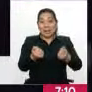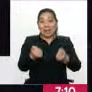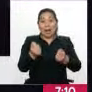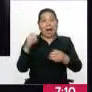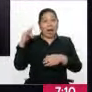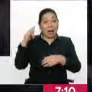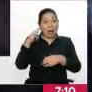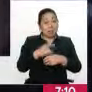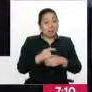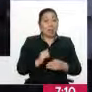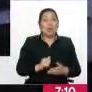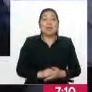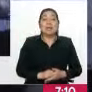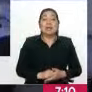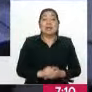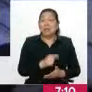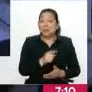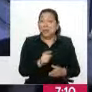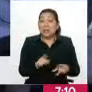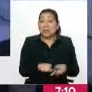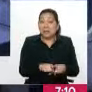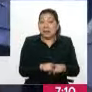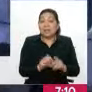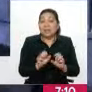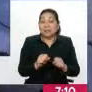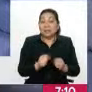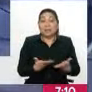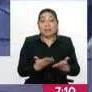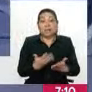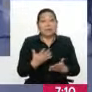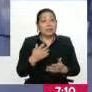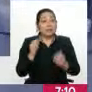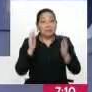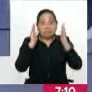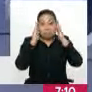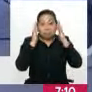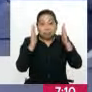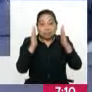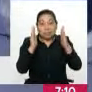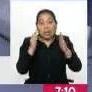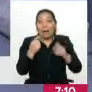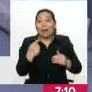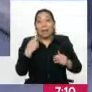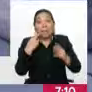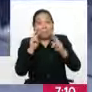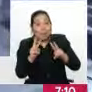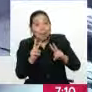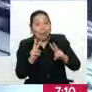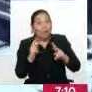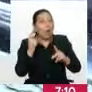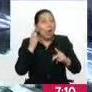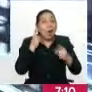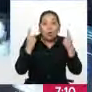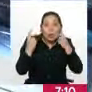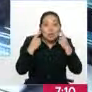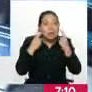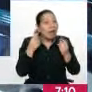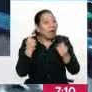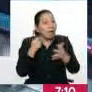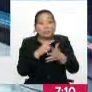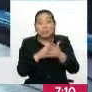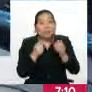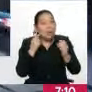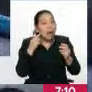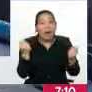Ahora, me decían también fuera de cámaras que ustedes tienen que tener los cinco sentidos al máximo, obviamente, para orientar de la manera adecuada y que por eso